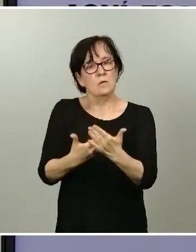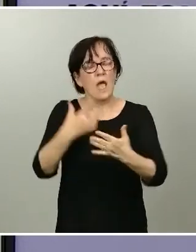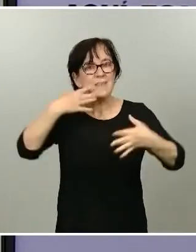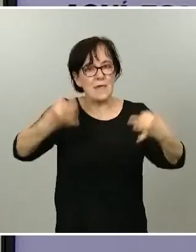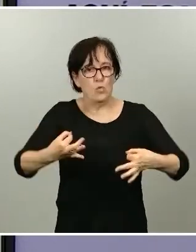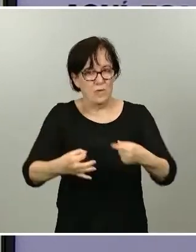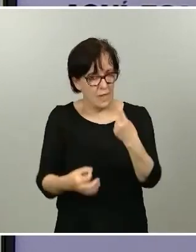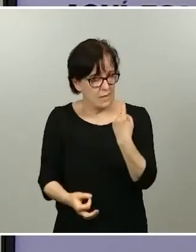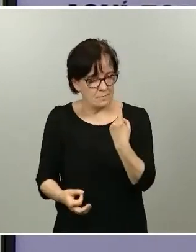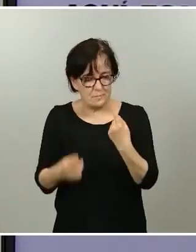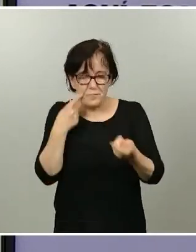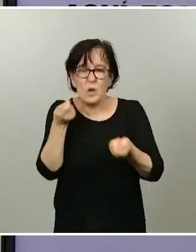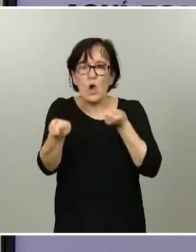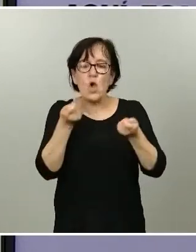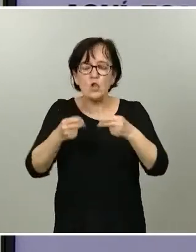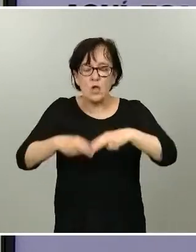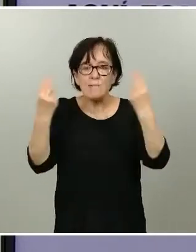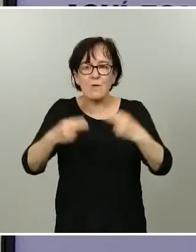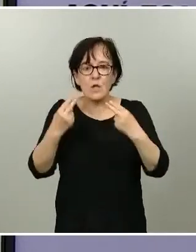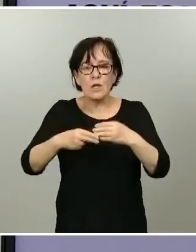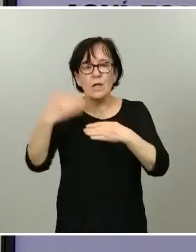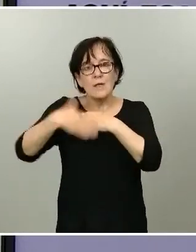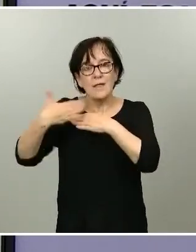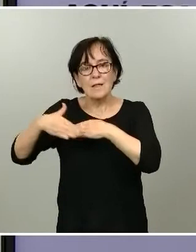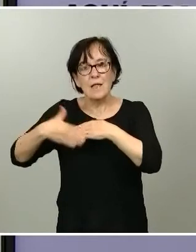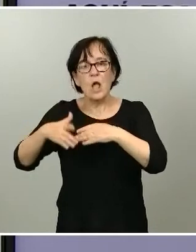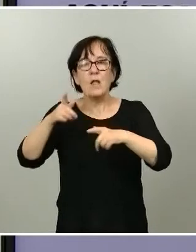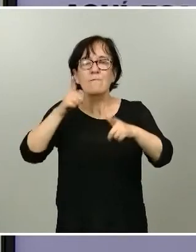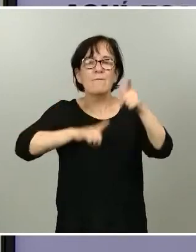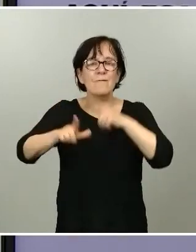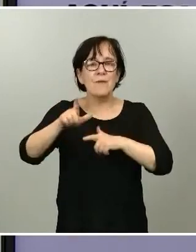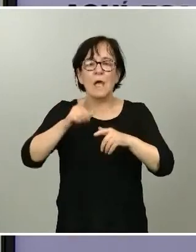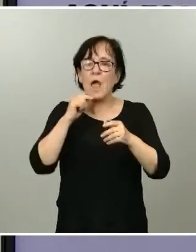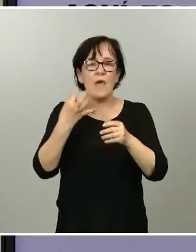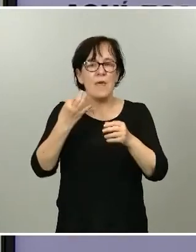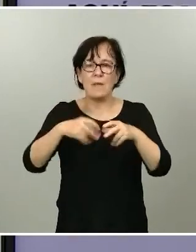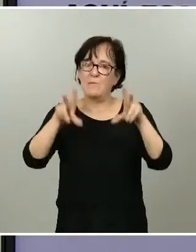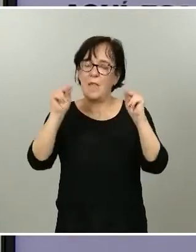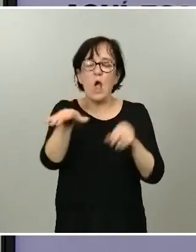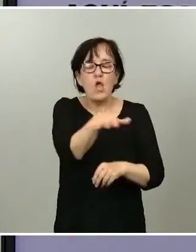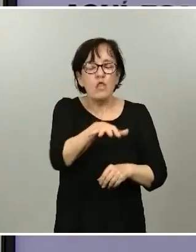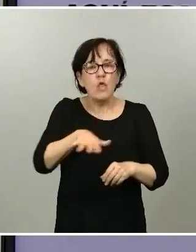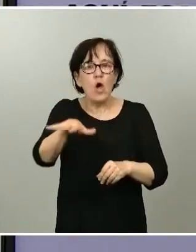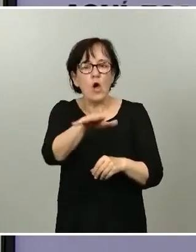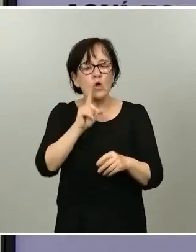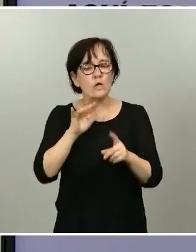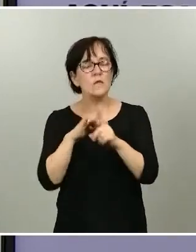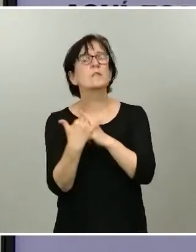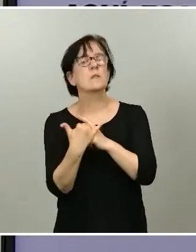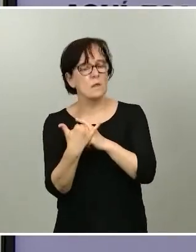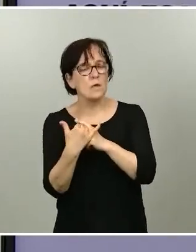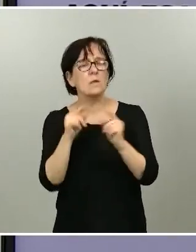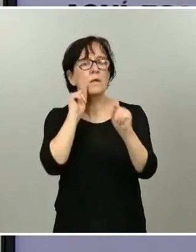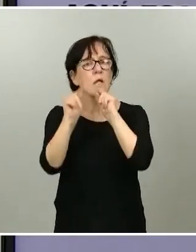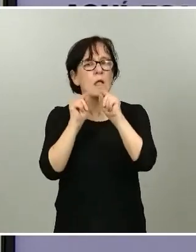epidemiológica que evolucione positivamente. La segunda premisa es la capacidad sanitaria y la transparencia.